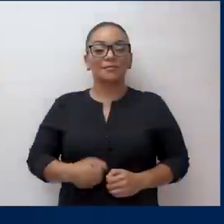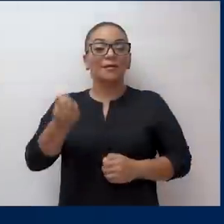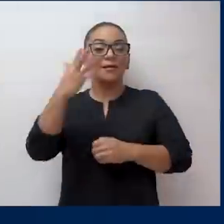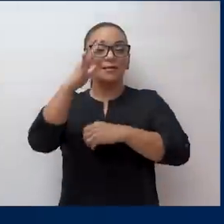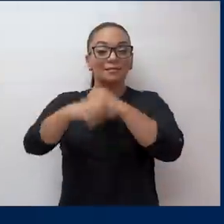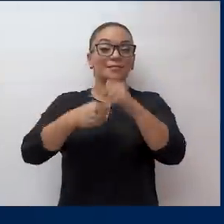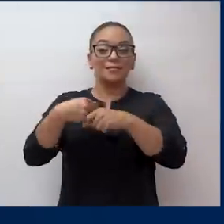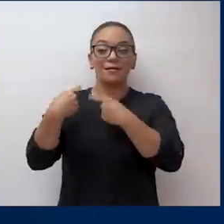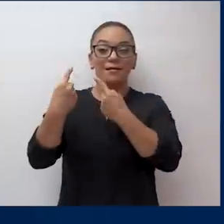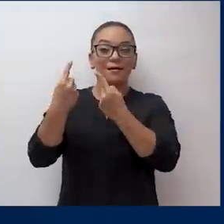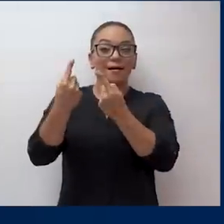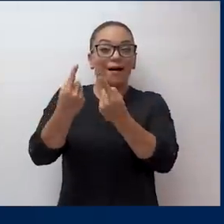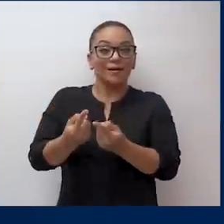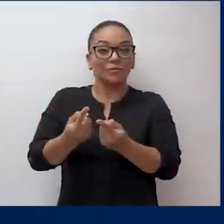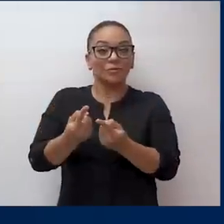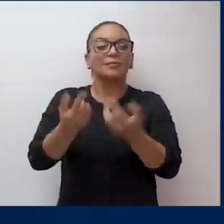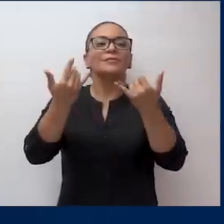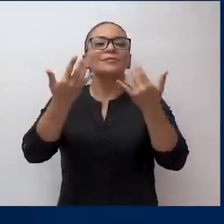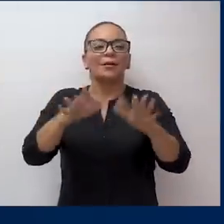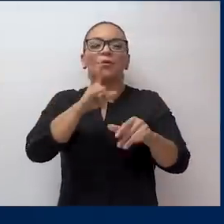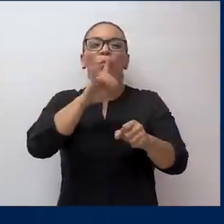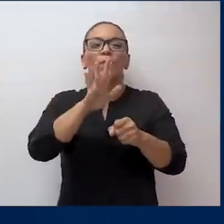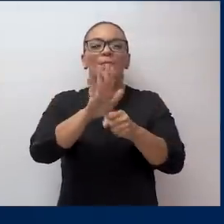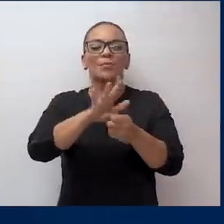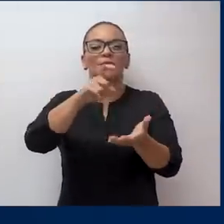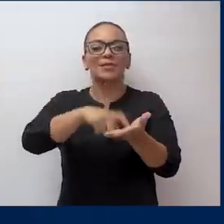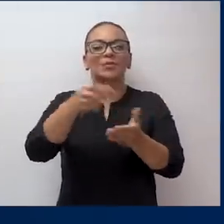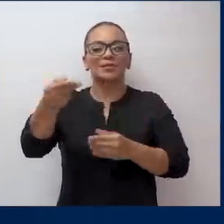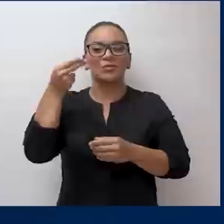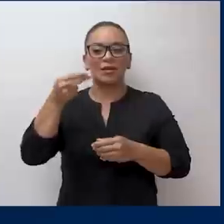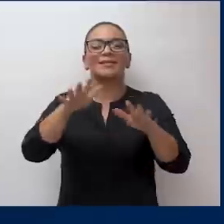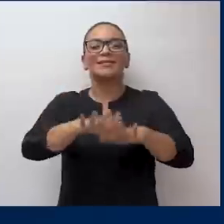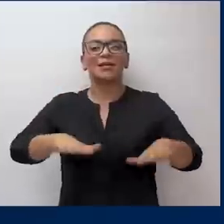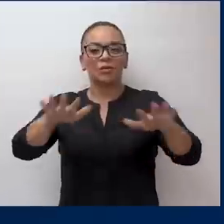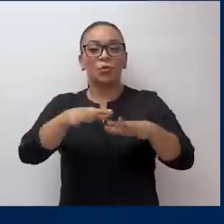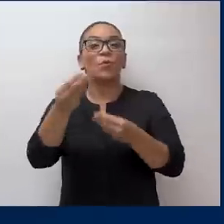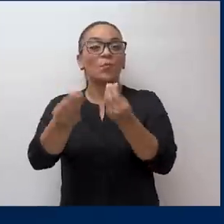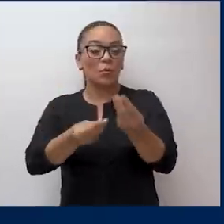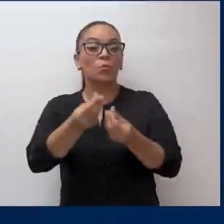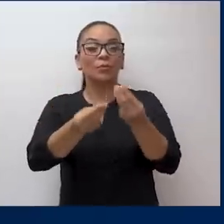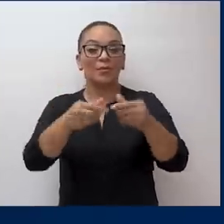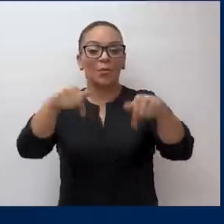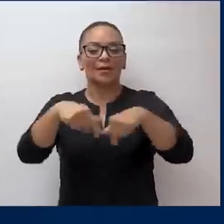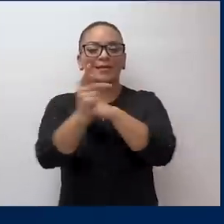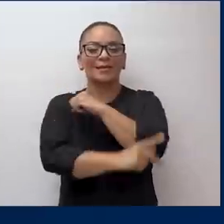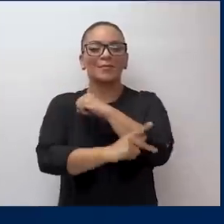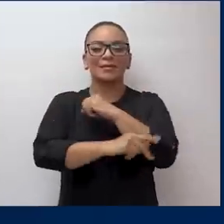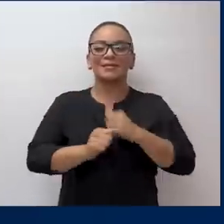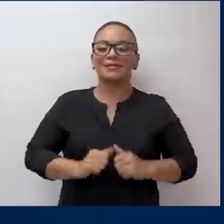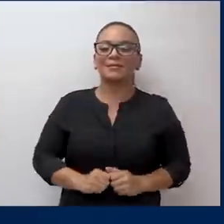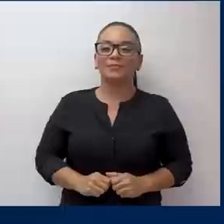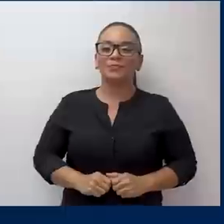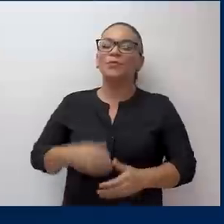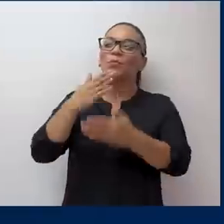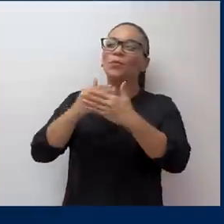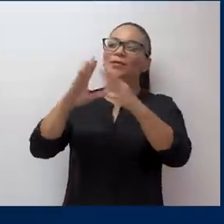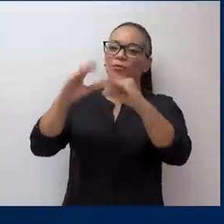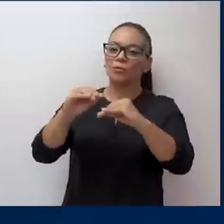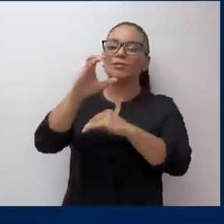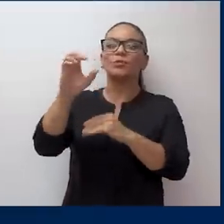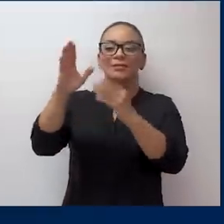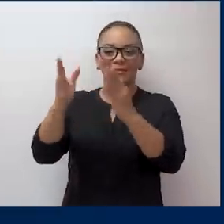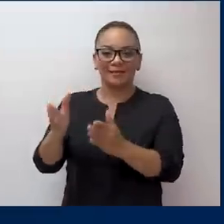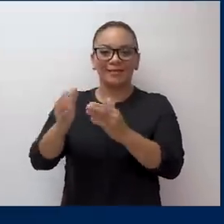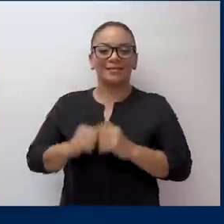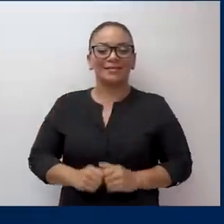Después de 15 años, cumplimos una deuda histórica con el sector productivo del país. Buenas